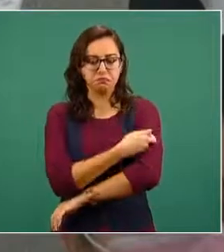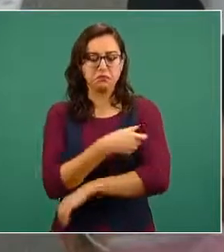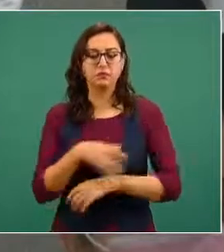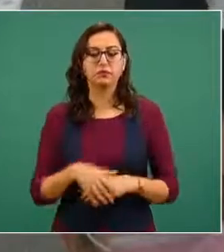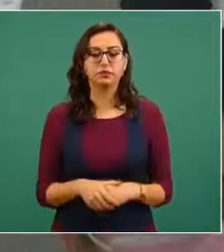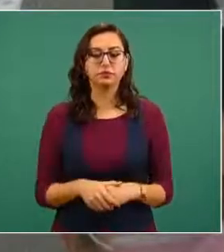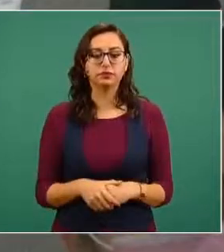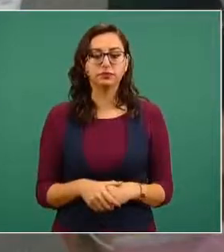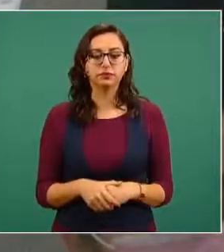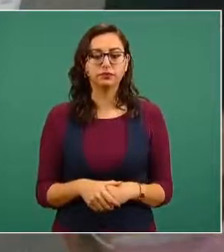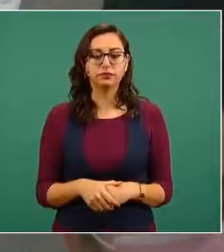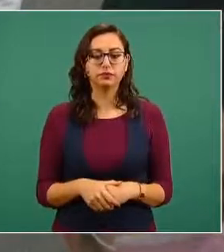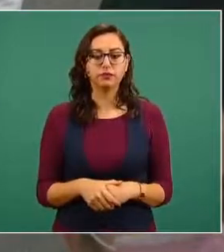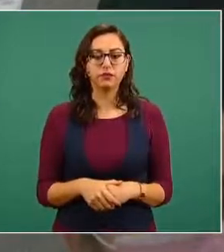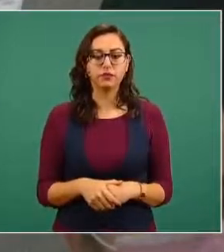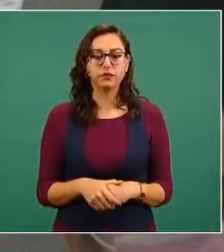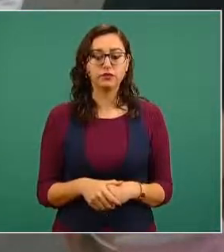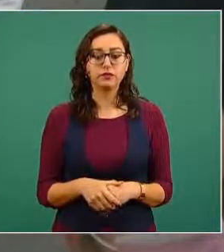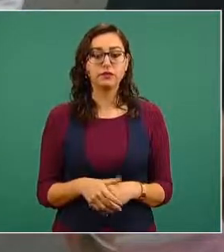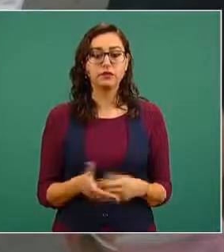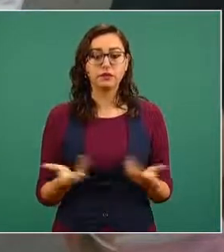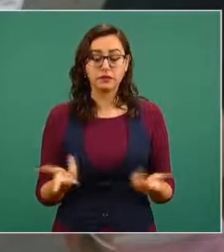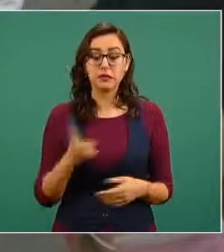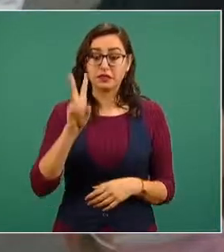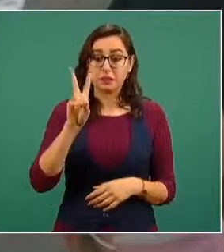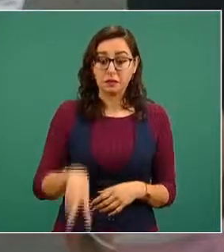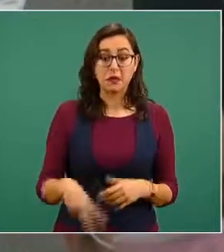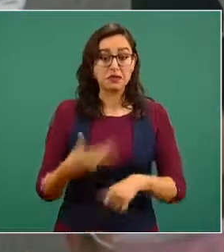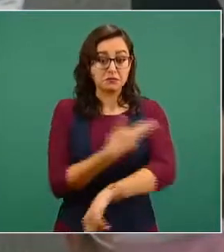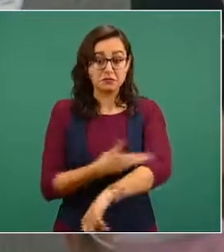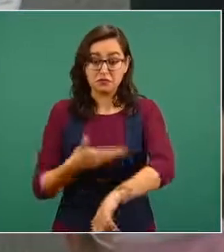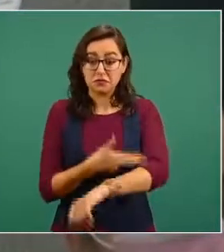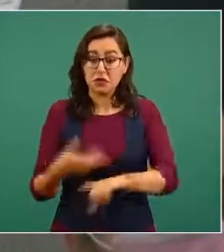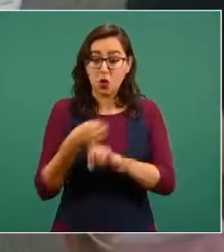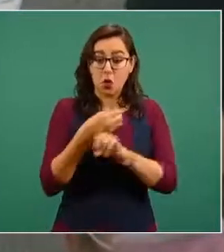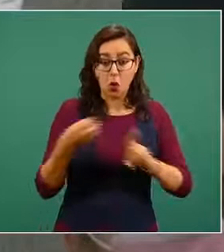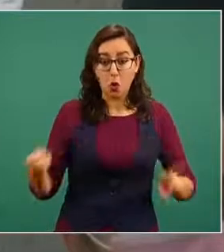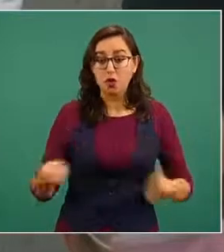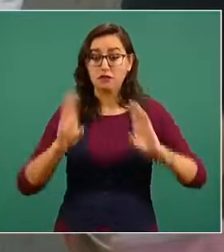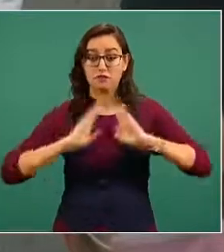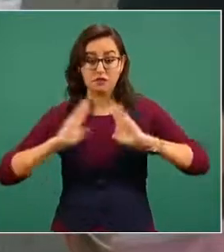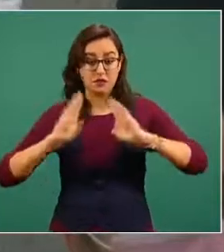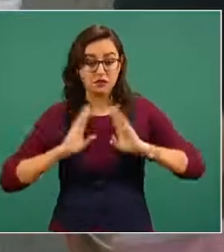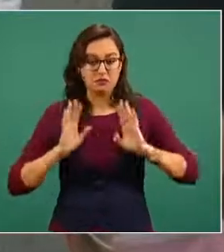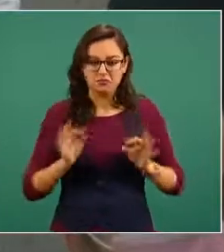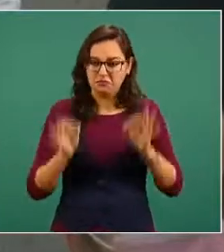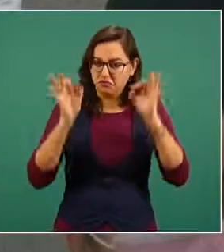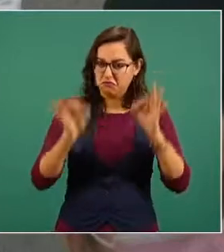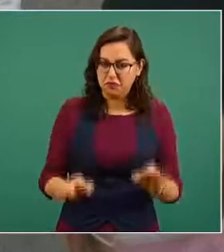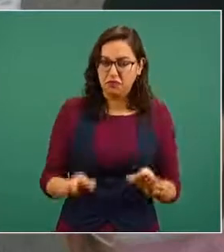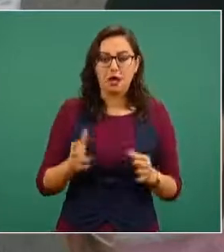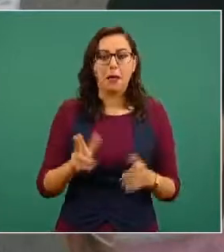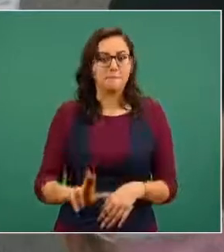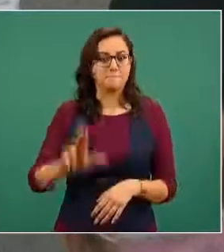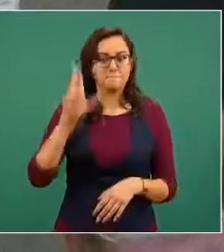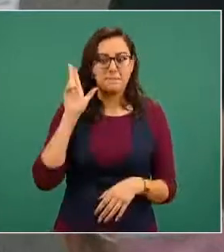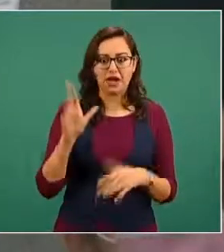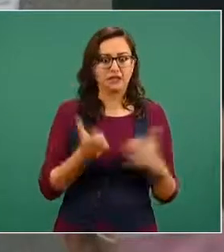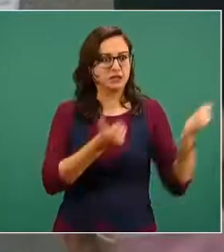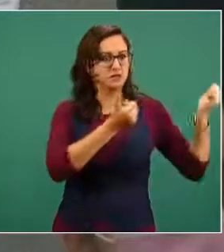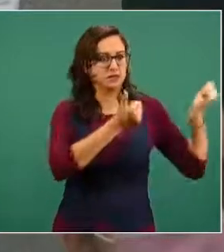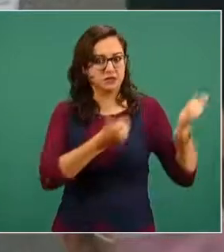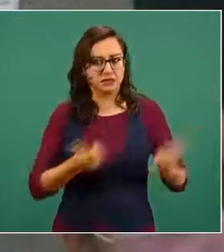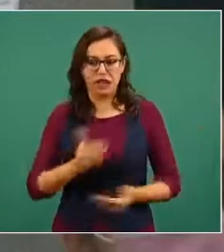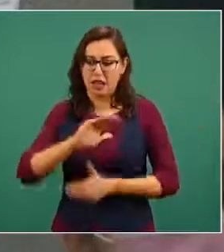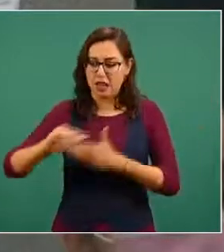recibidas y por un pespeo impresionante que se llevó a cabo por parte de nuestras Fuerzas Armadas el día martes por la noche en las primeras horas del